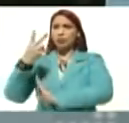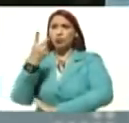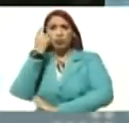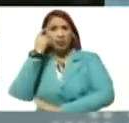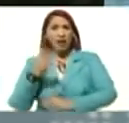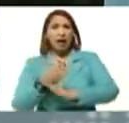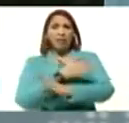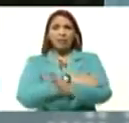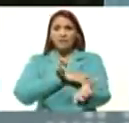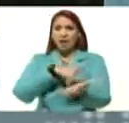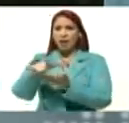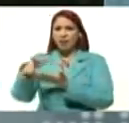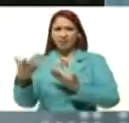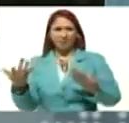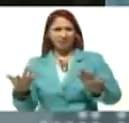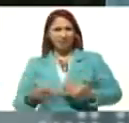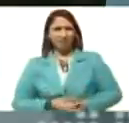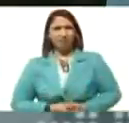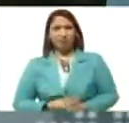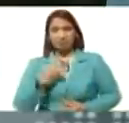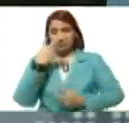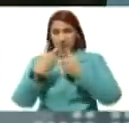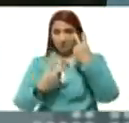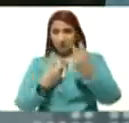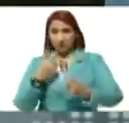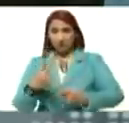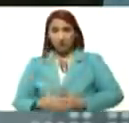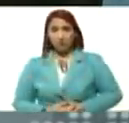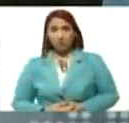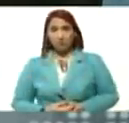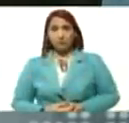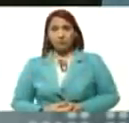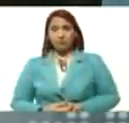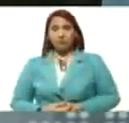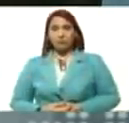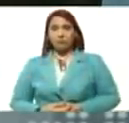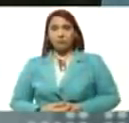de su viaje, que lo visitó, Claver Carone,